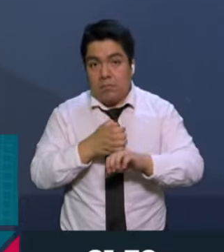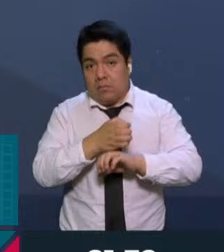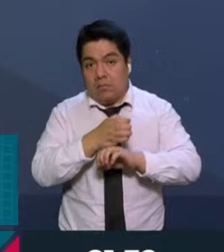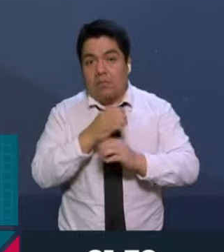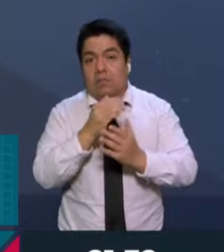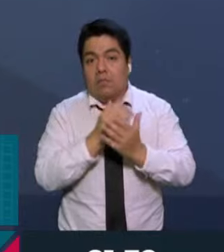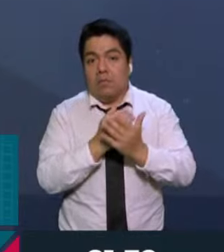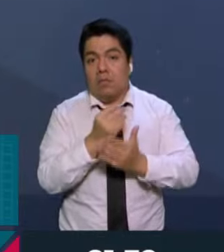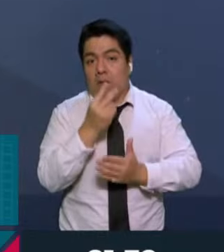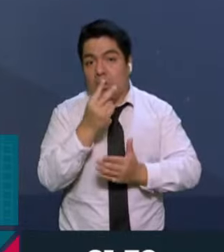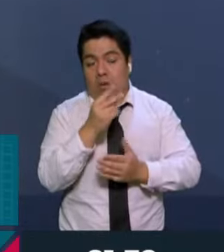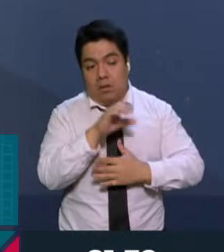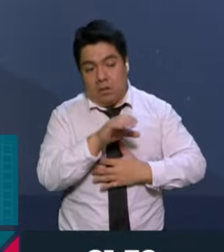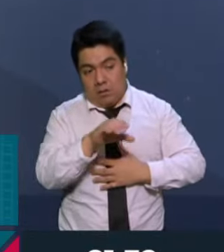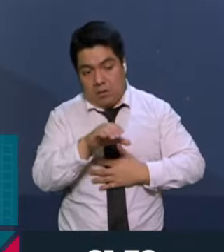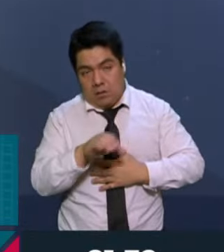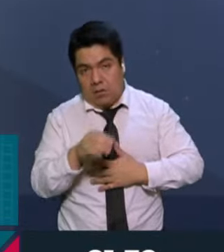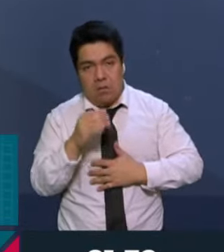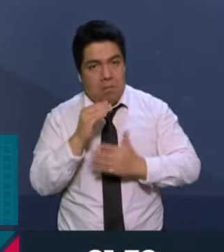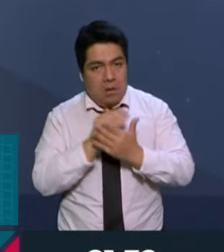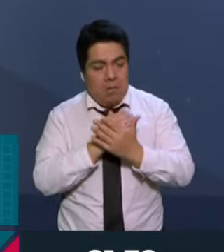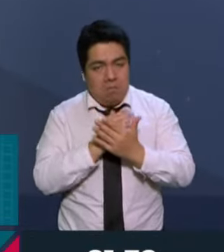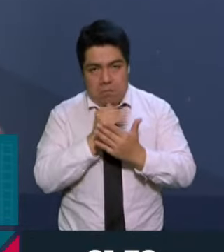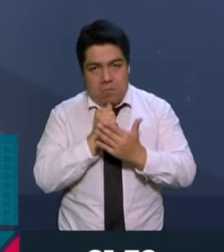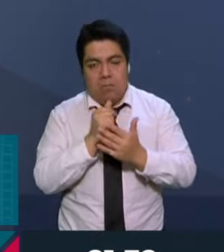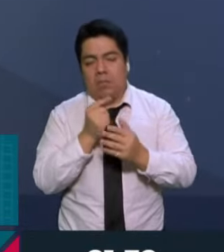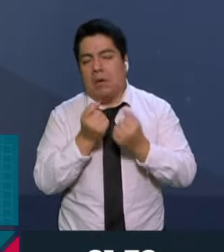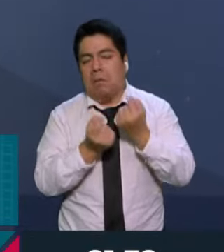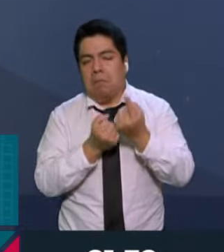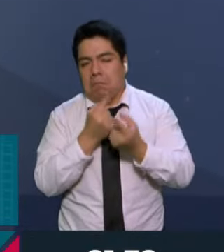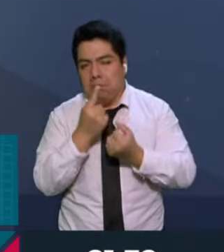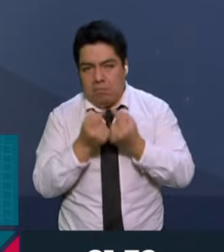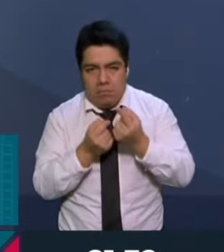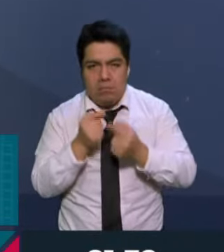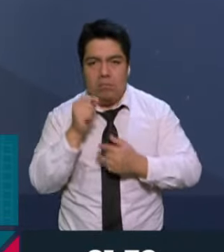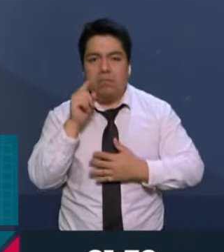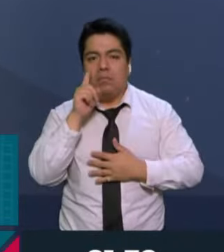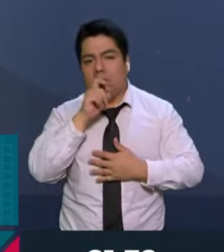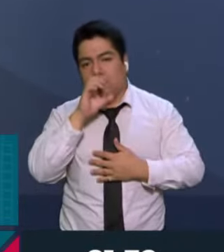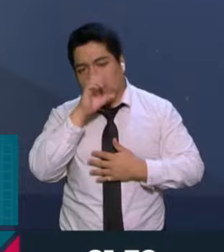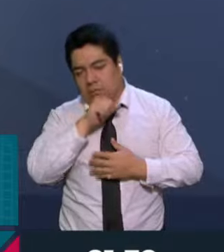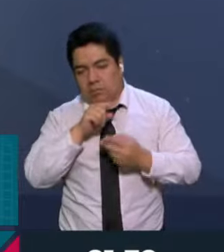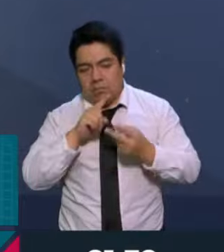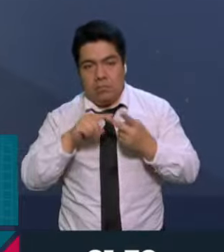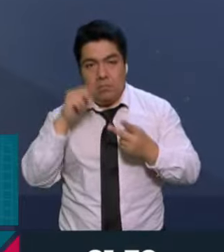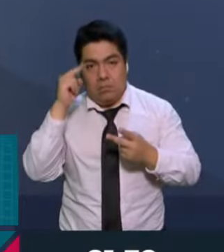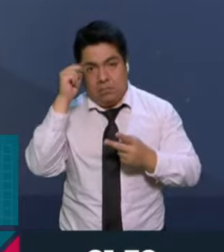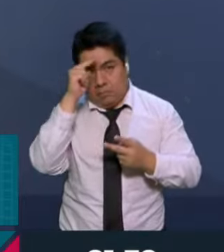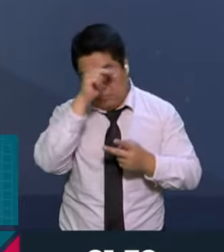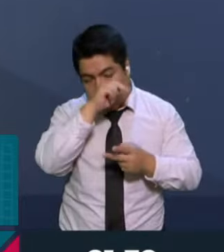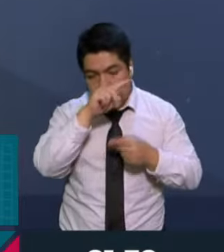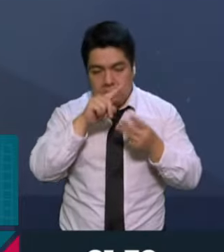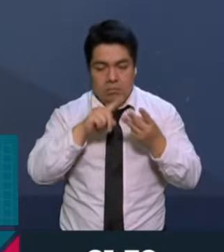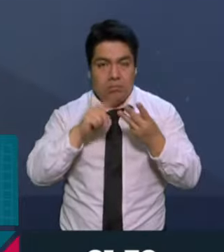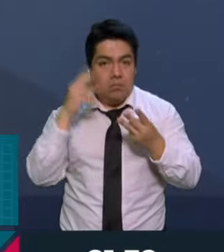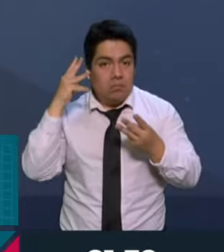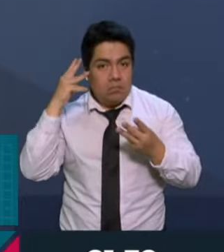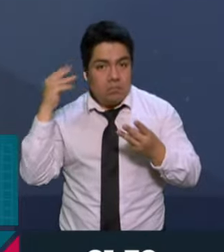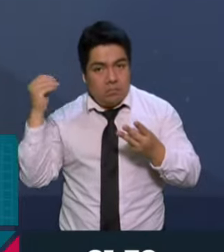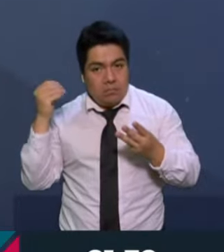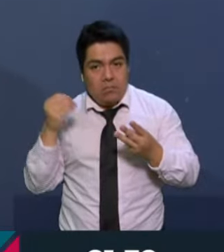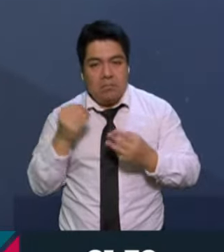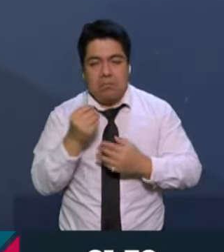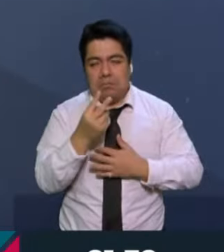menos de dos distritos, de tal manera que entidades como Aguascalientes, Nayarit, Colima, tienen